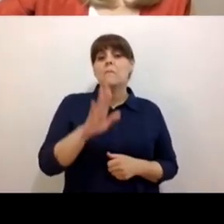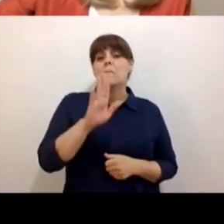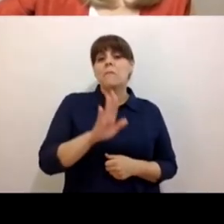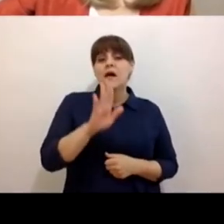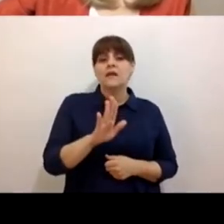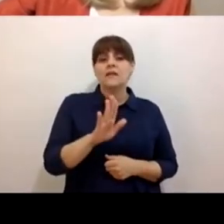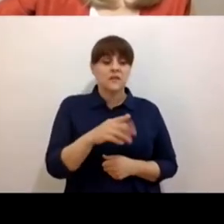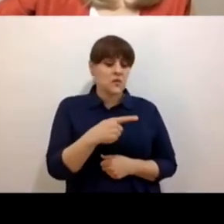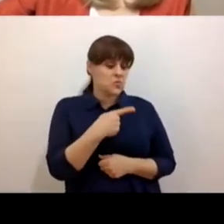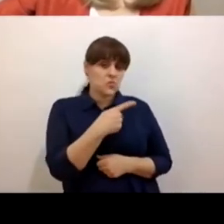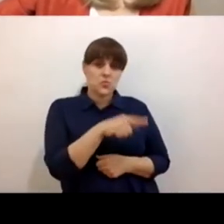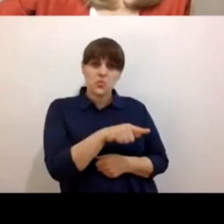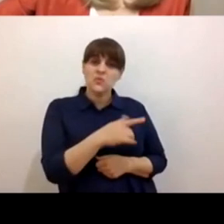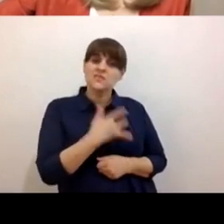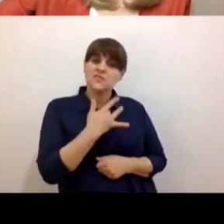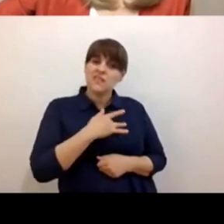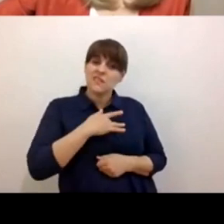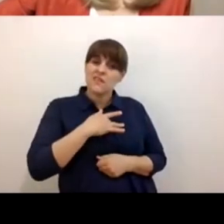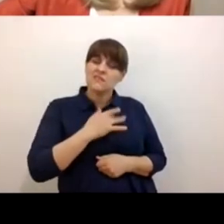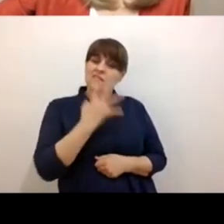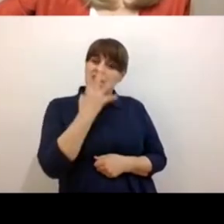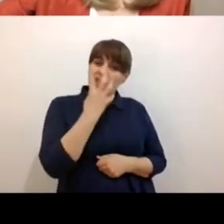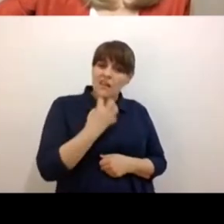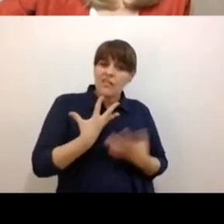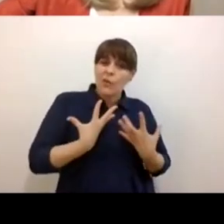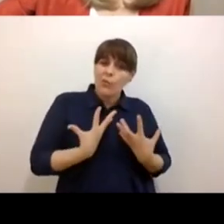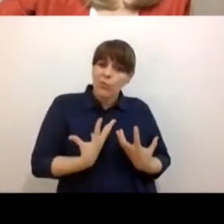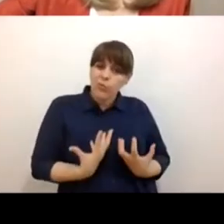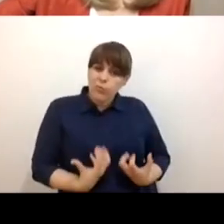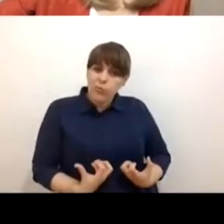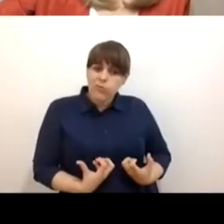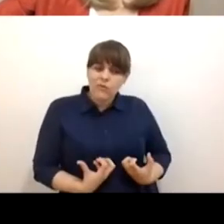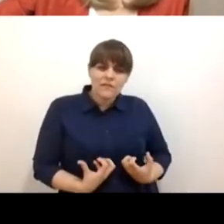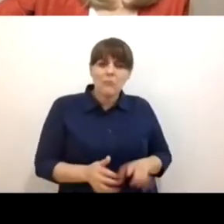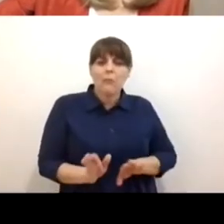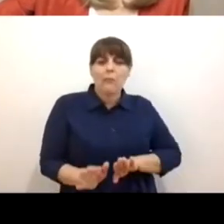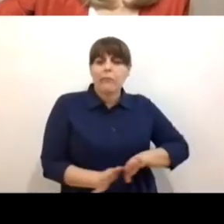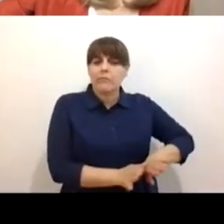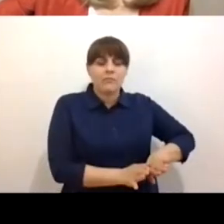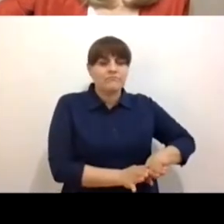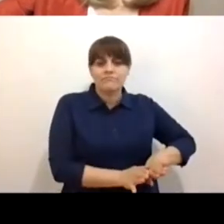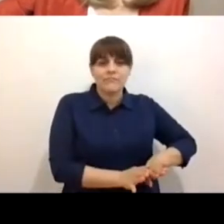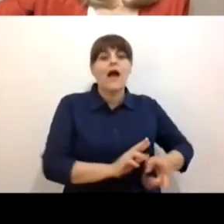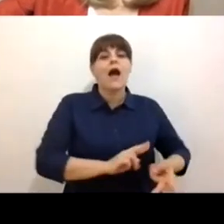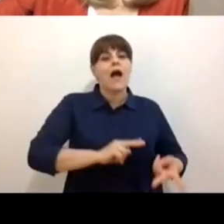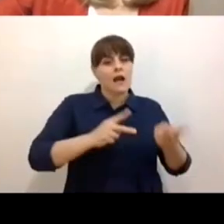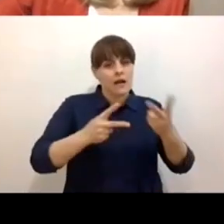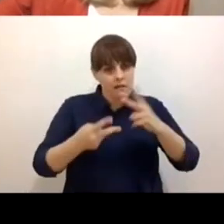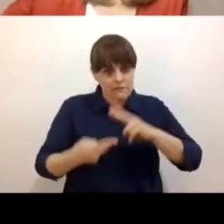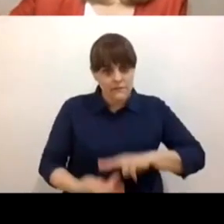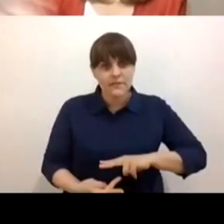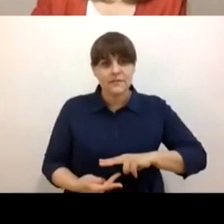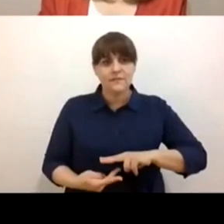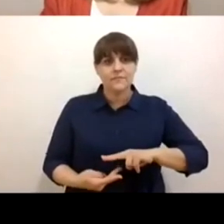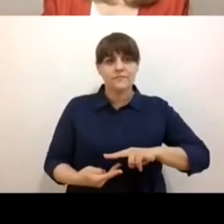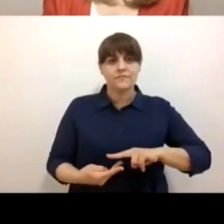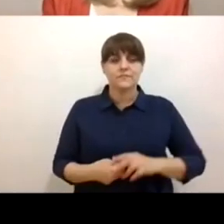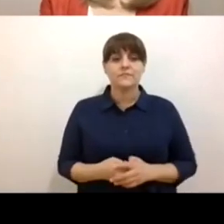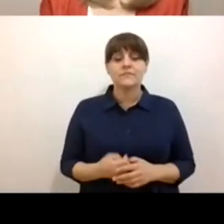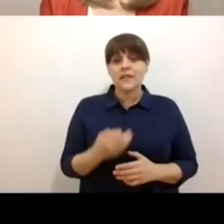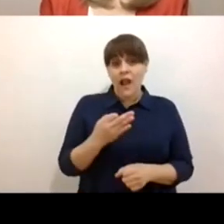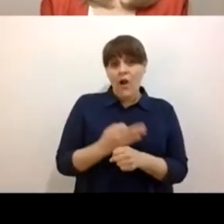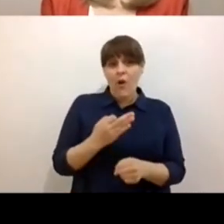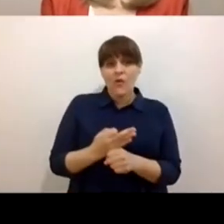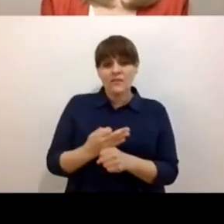duelo de los niños y niñas en el contexto de la pandemia por COVID-19. O sea, el modo de vida productivo neoliberal